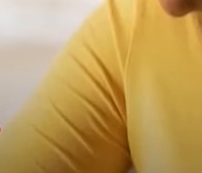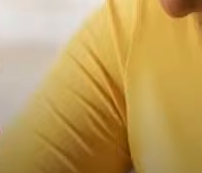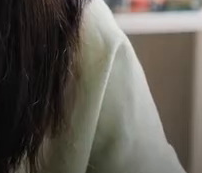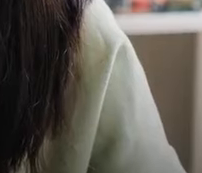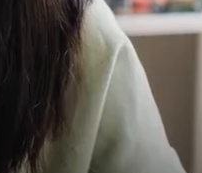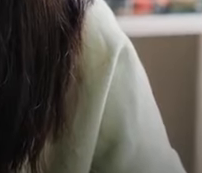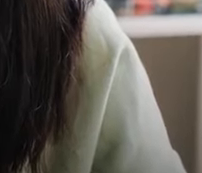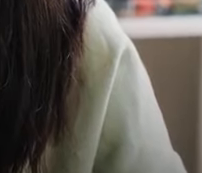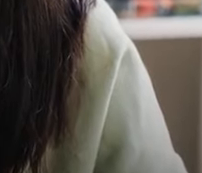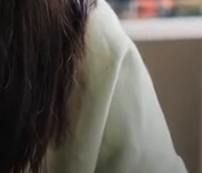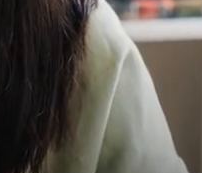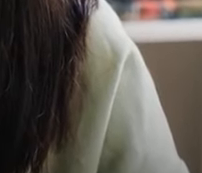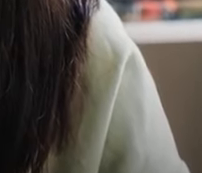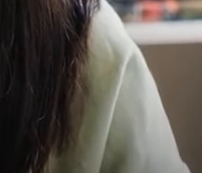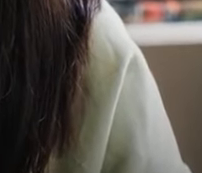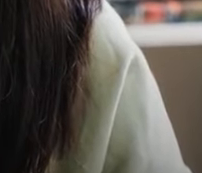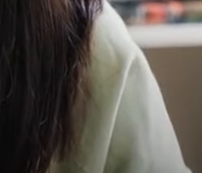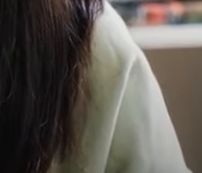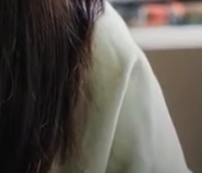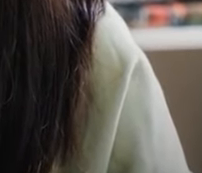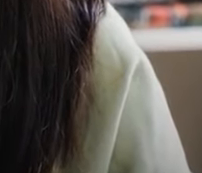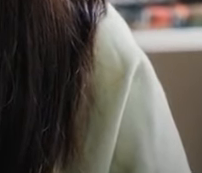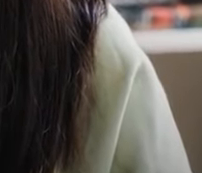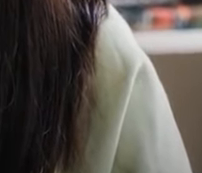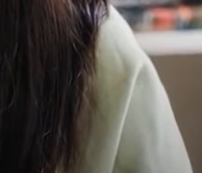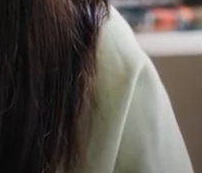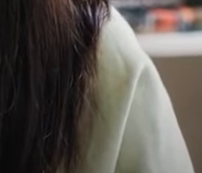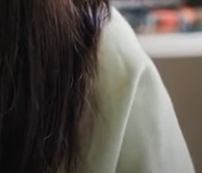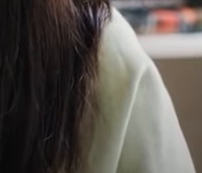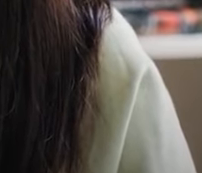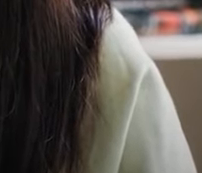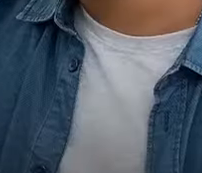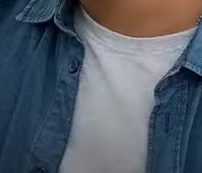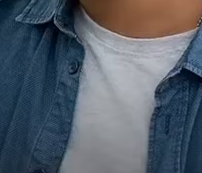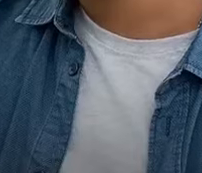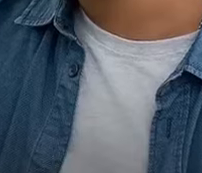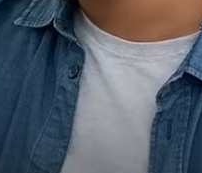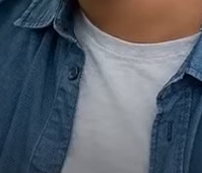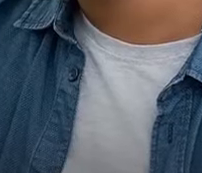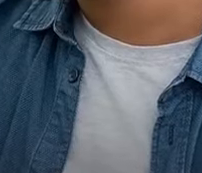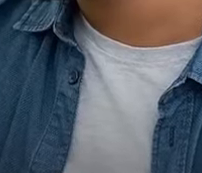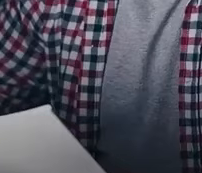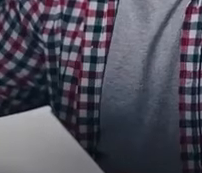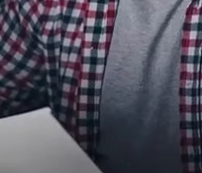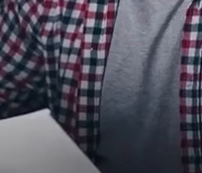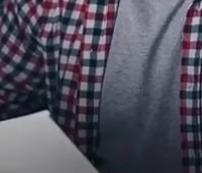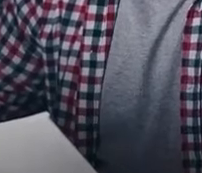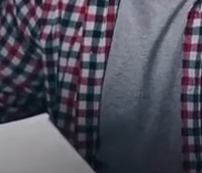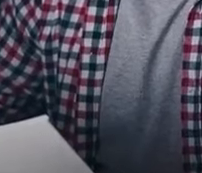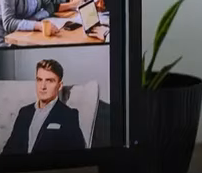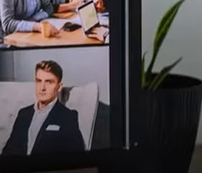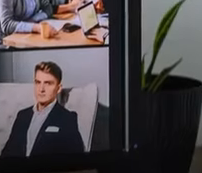obligaciones matriculate en una de nuestras 42 carreras y 24 posgrados UNED somos estudio a distancia con